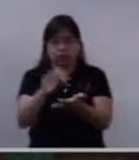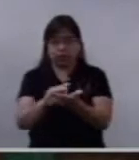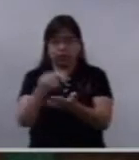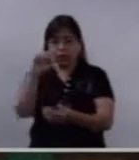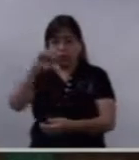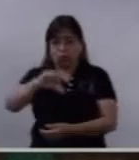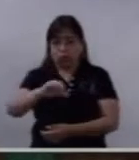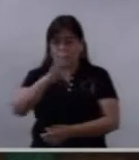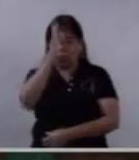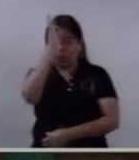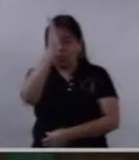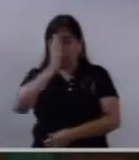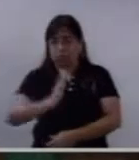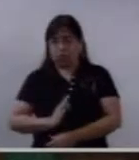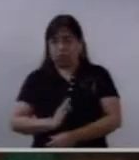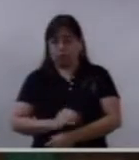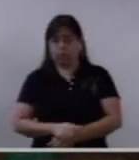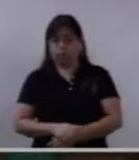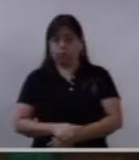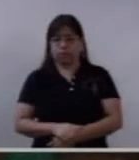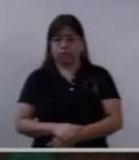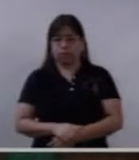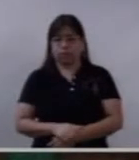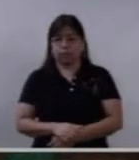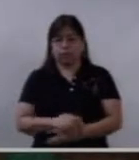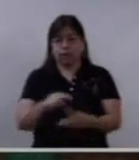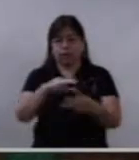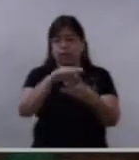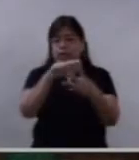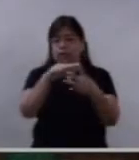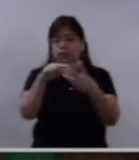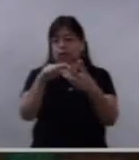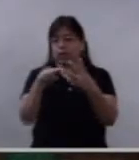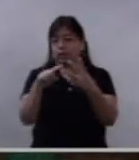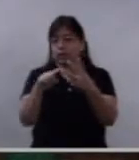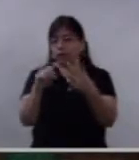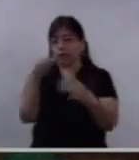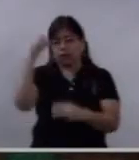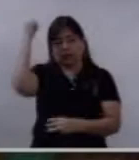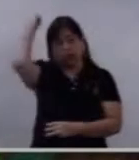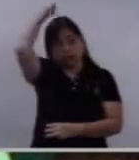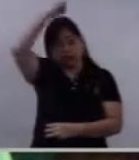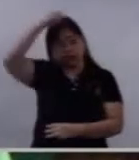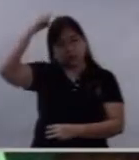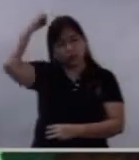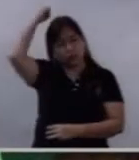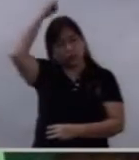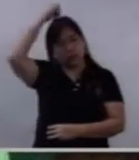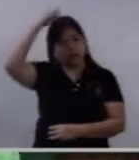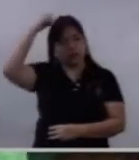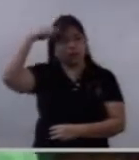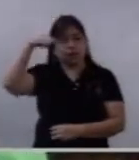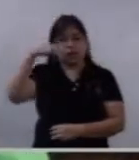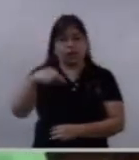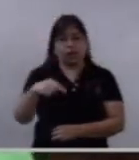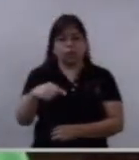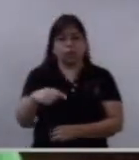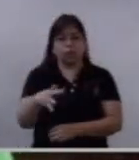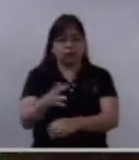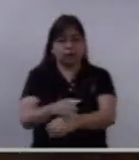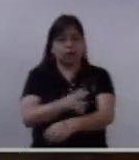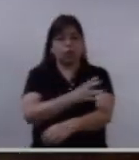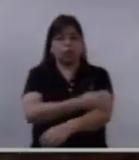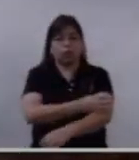celebración de tres sacerdotes croatas que están concelebrando conmigo